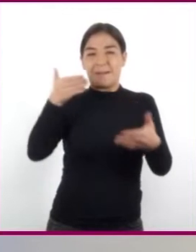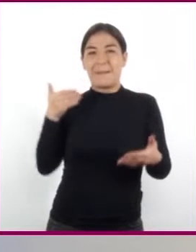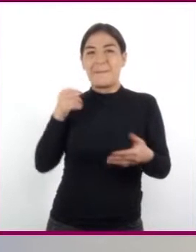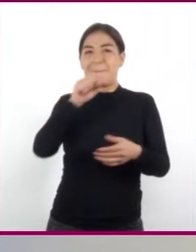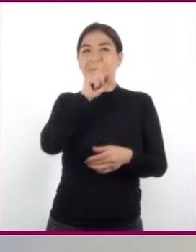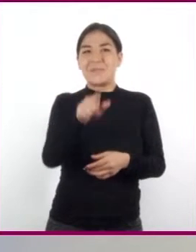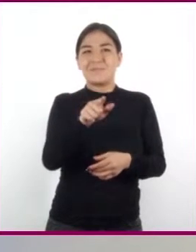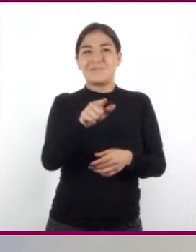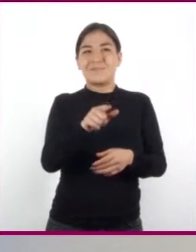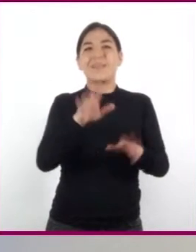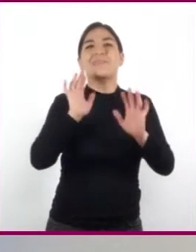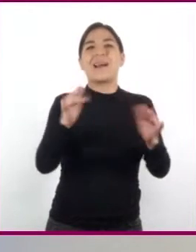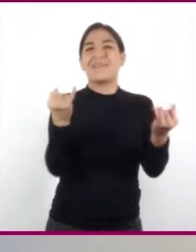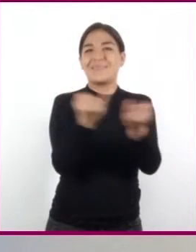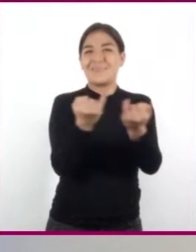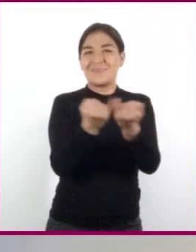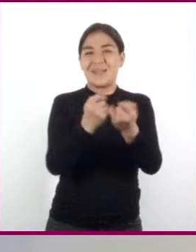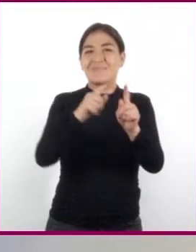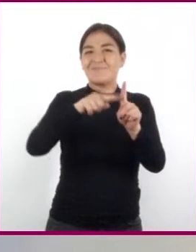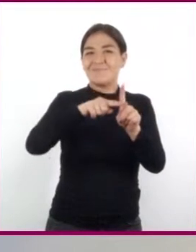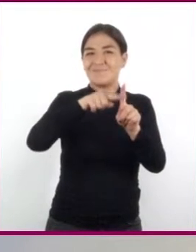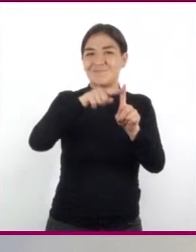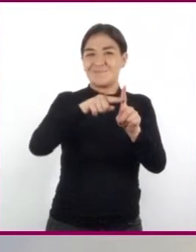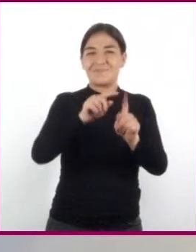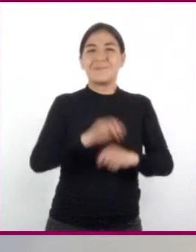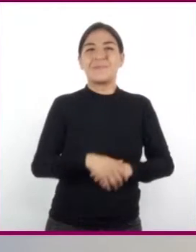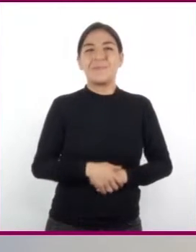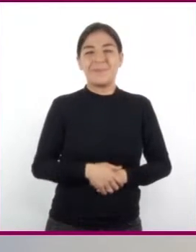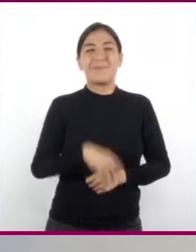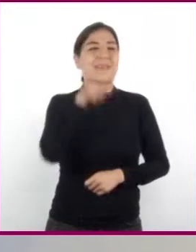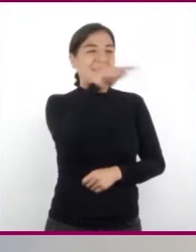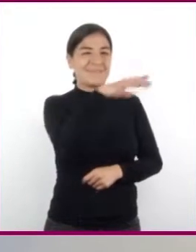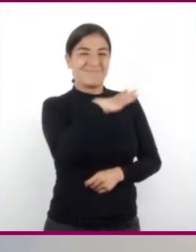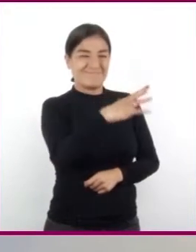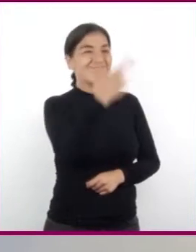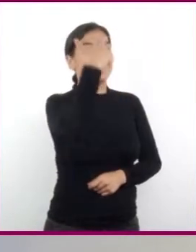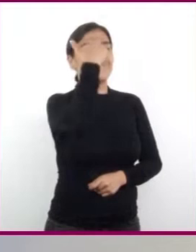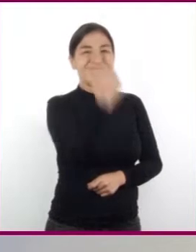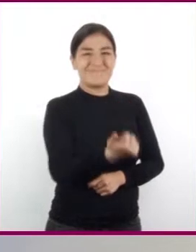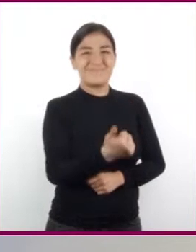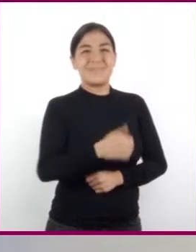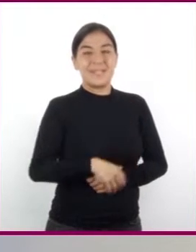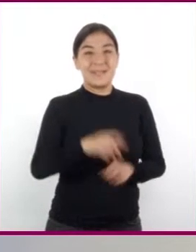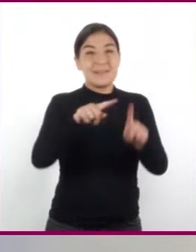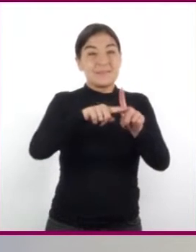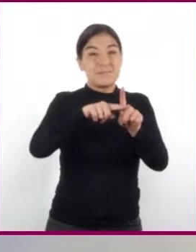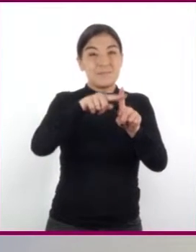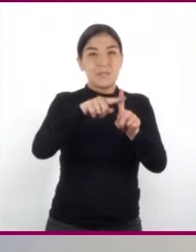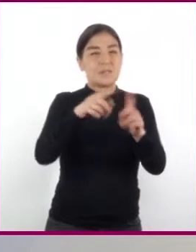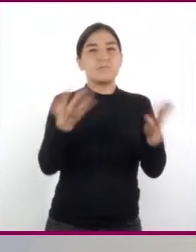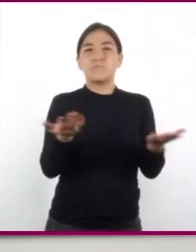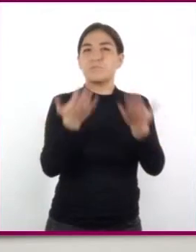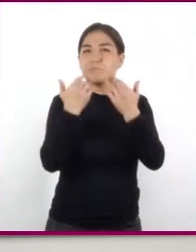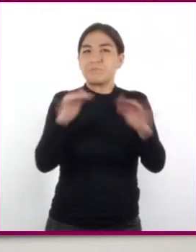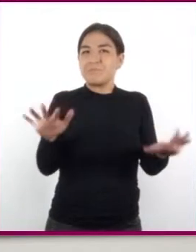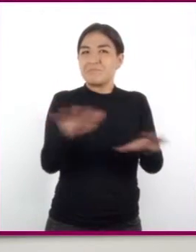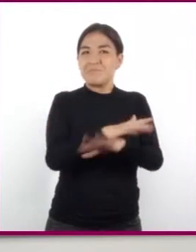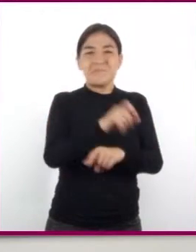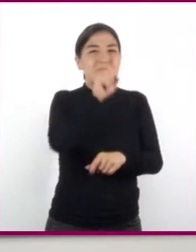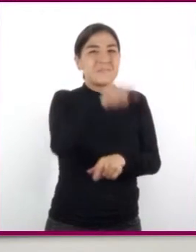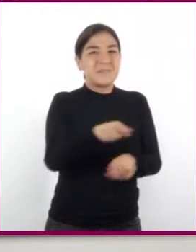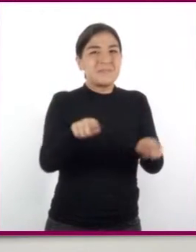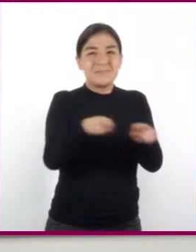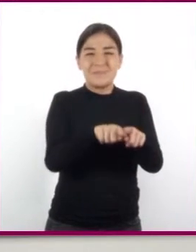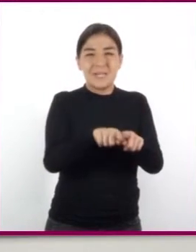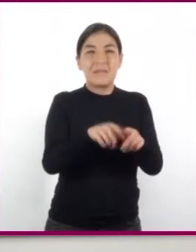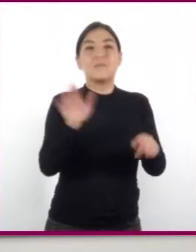temperatura ya era igual. Tienes mucha razón. La temperatura no varió. Porque